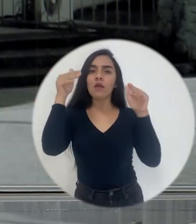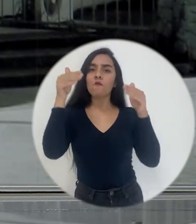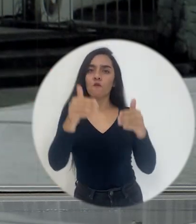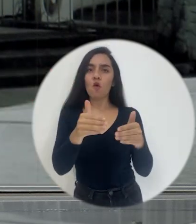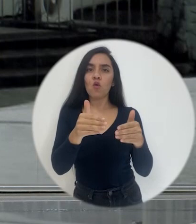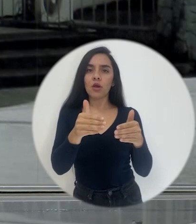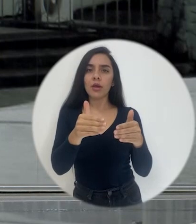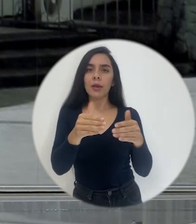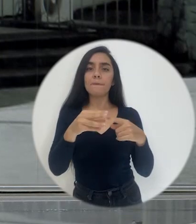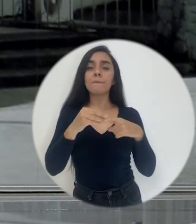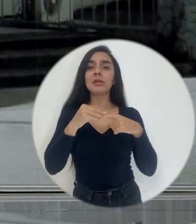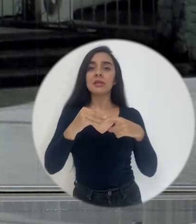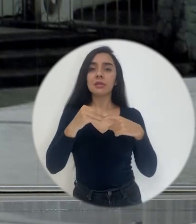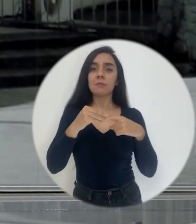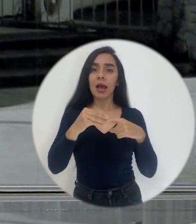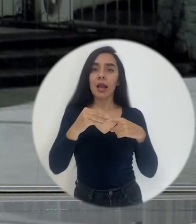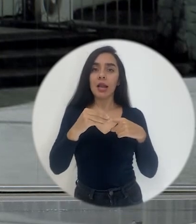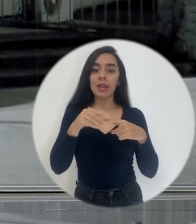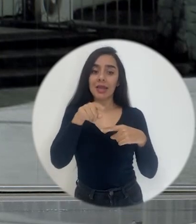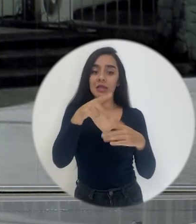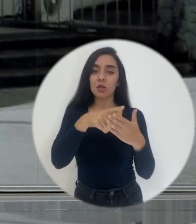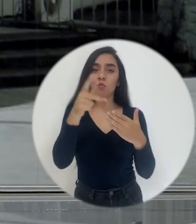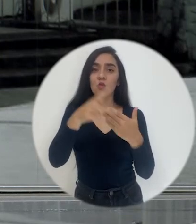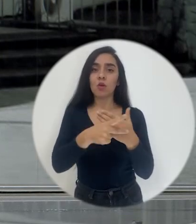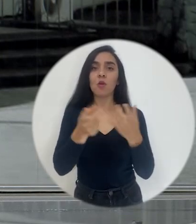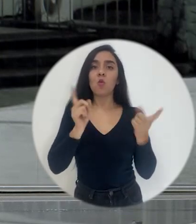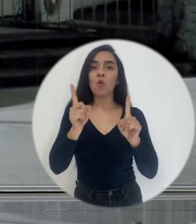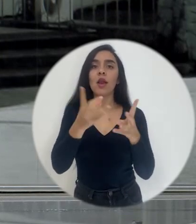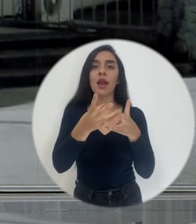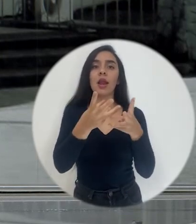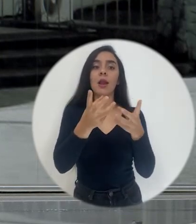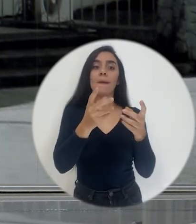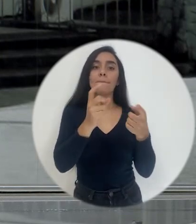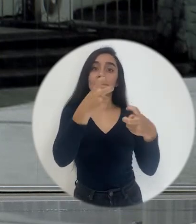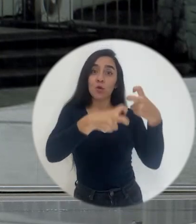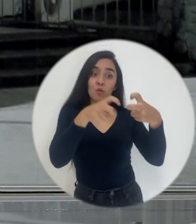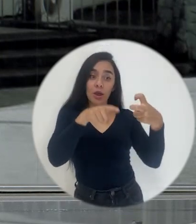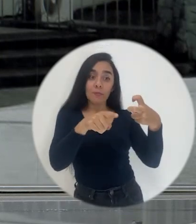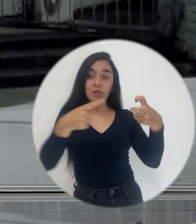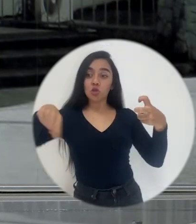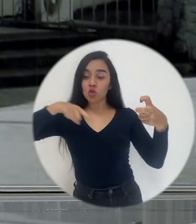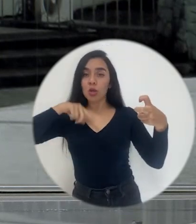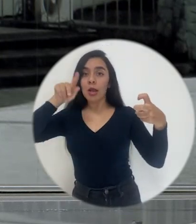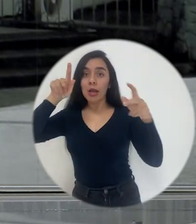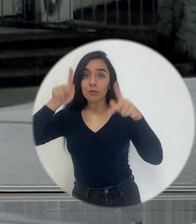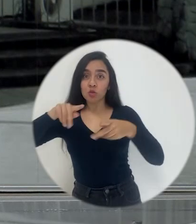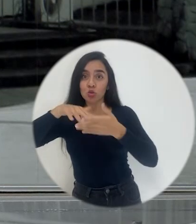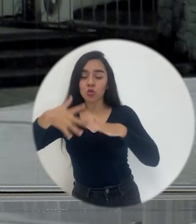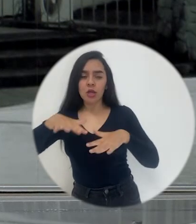principal del programa es la resolución de problemas.